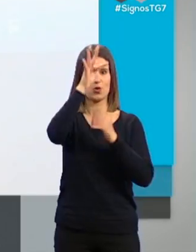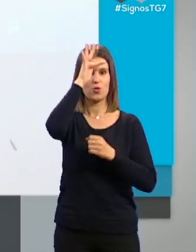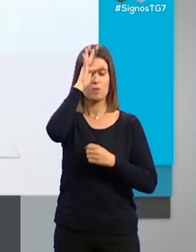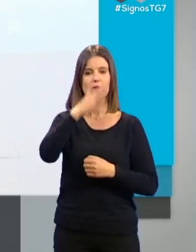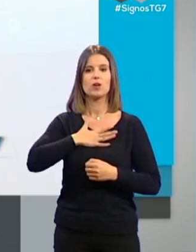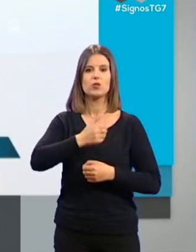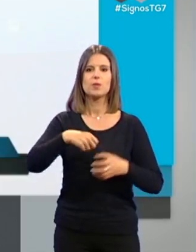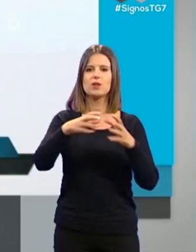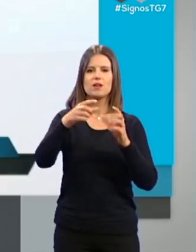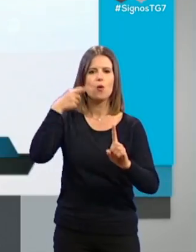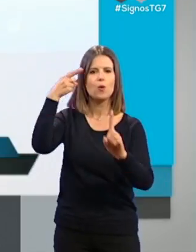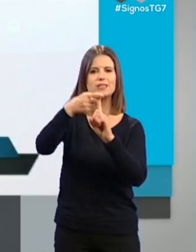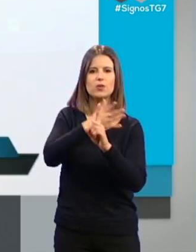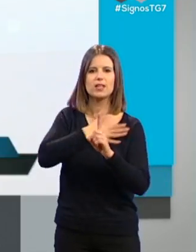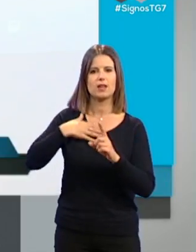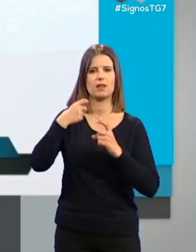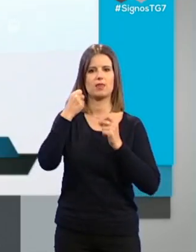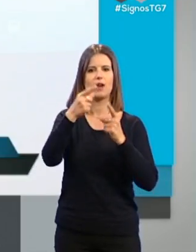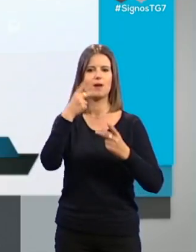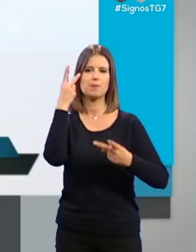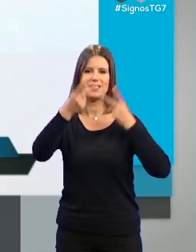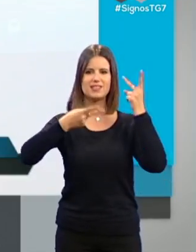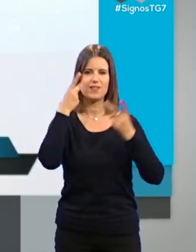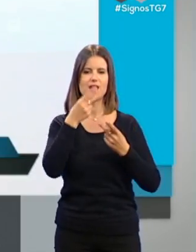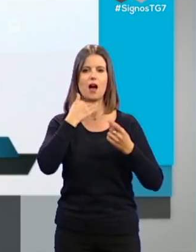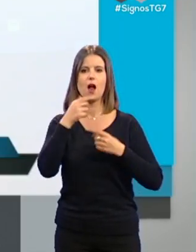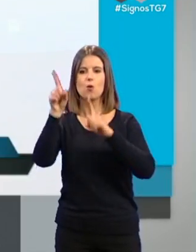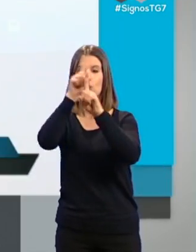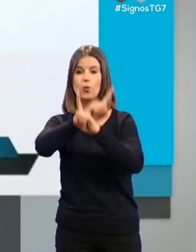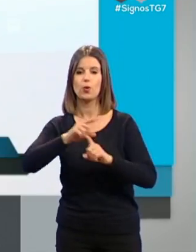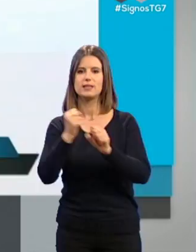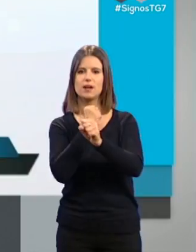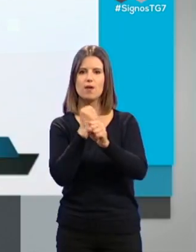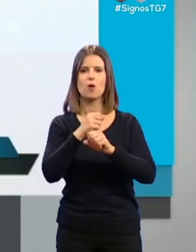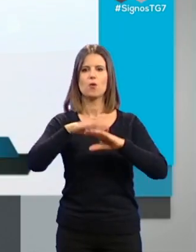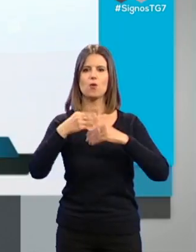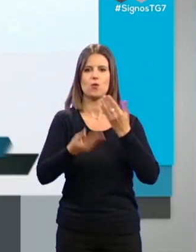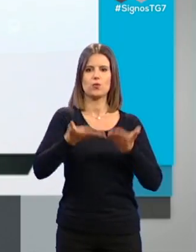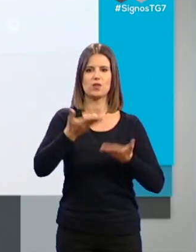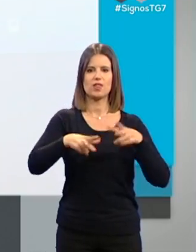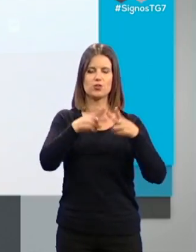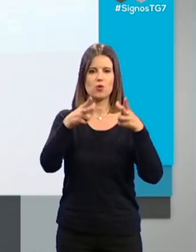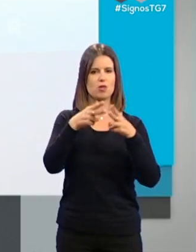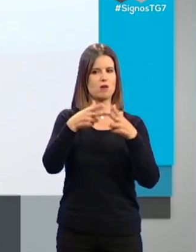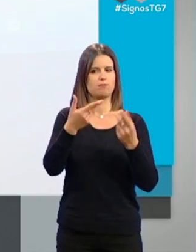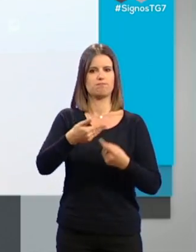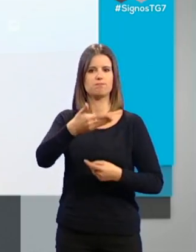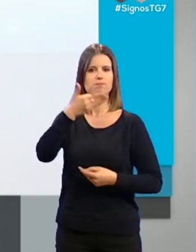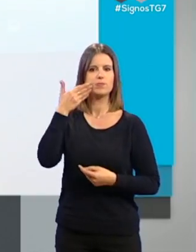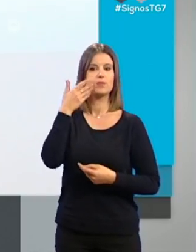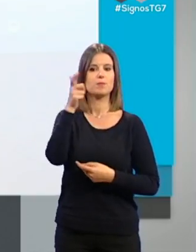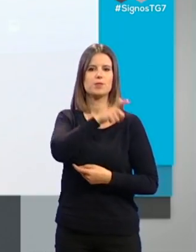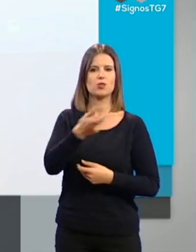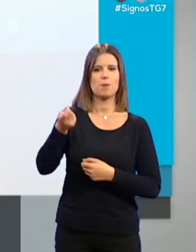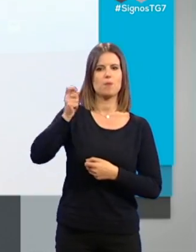Ayuntamiento de Granada pretende hacer visible lo invisible, ese trabajo que se hace con la justicia social por bandera, por parte de